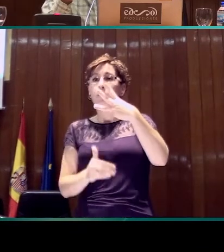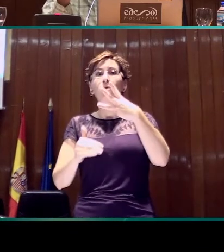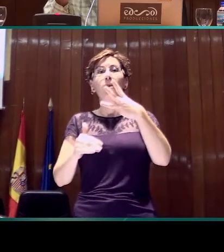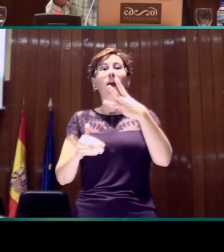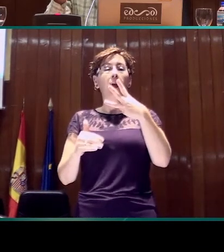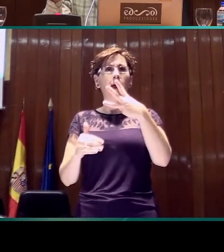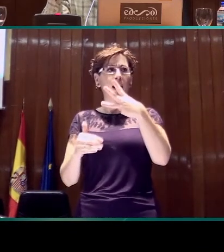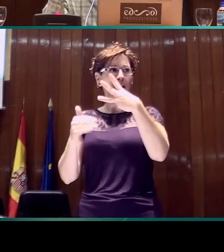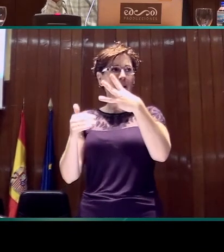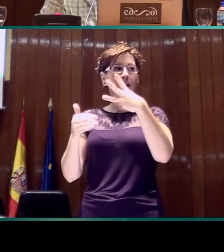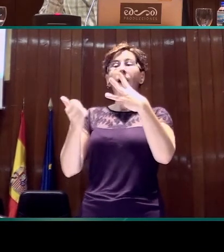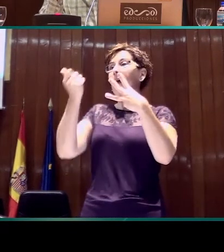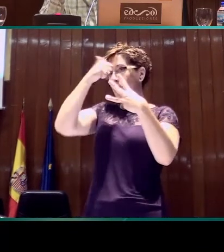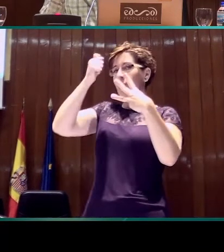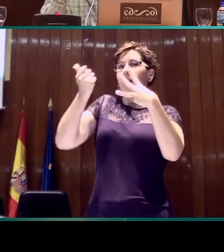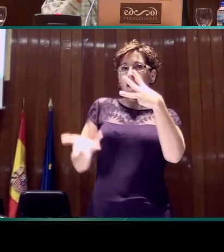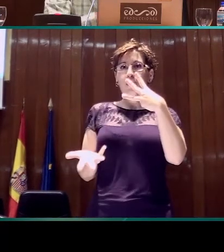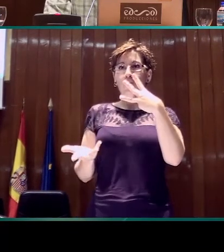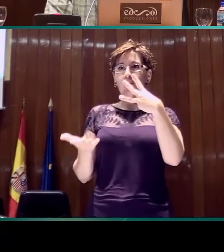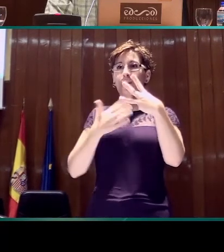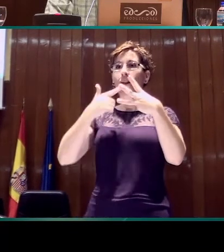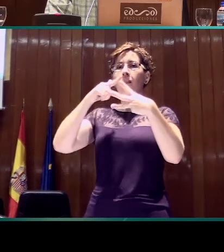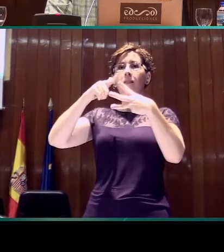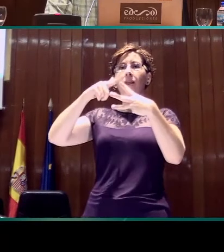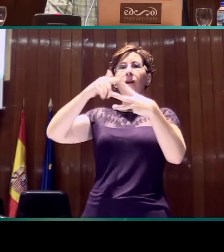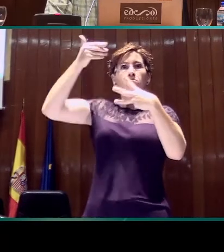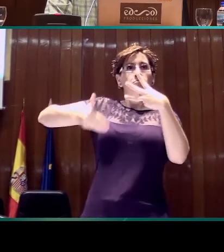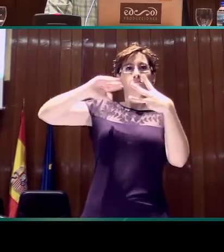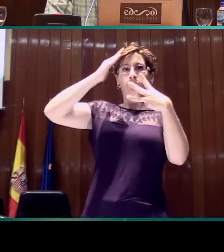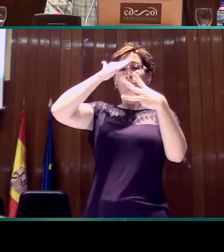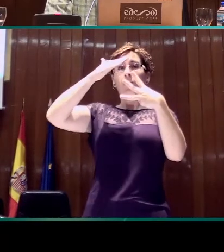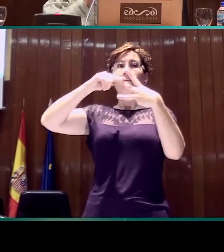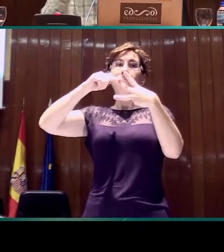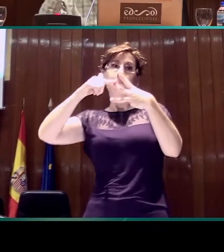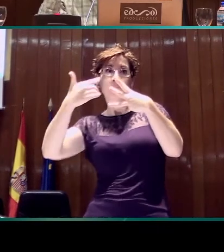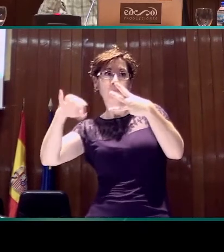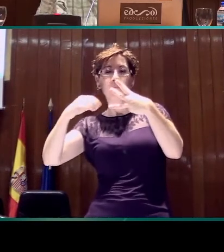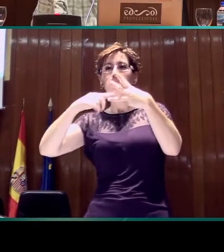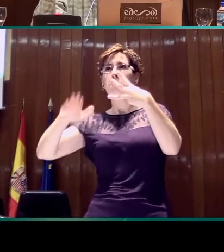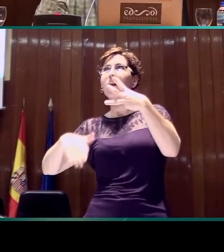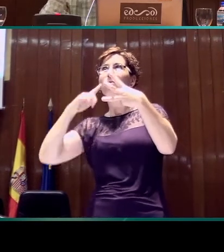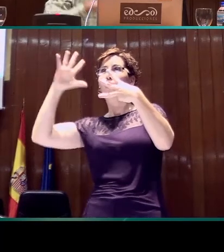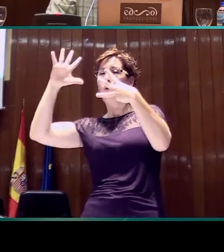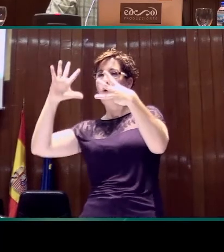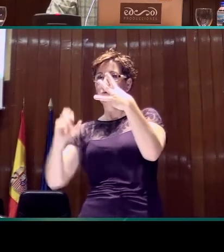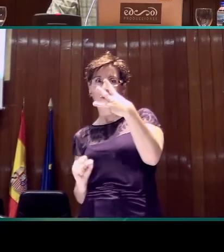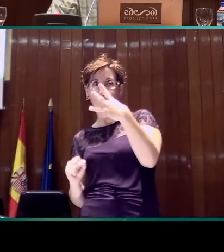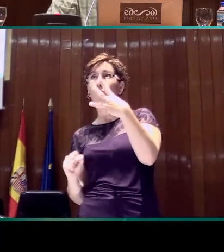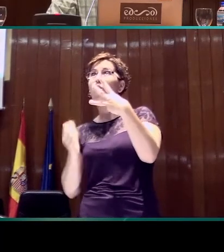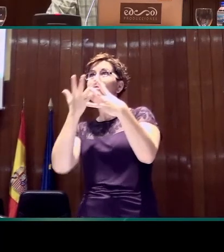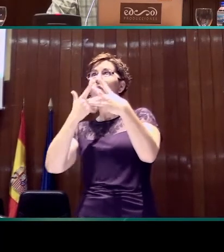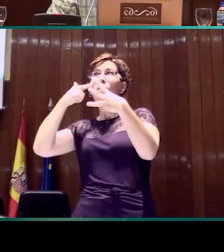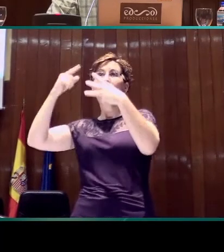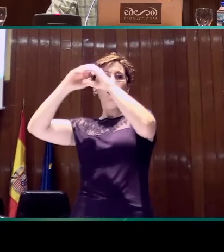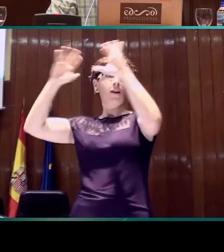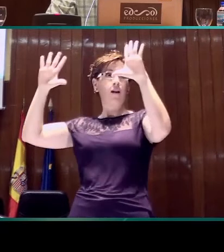protagonismo, más en gris los que tienen menos protagonismo, ¿de acuerdo? Pero ya nos encontramos un espacio más, un